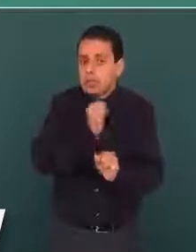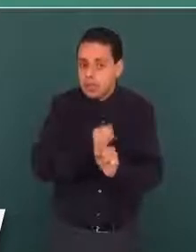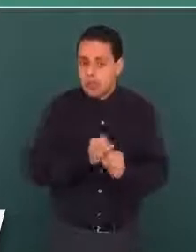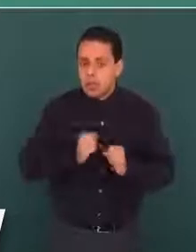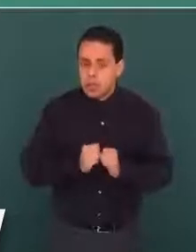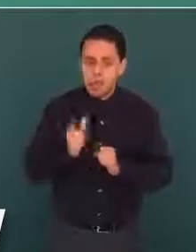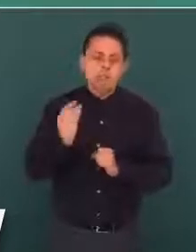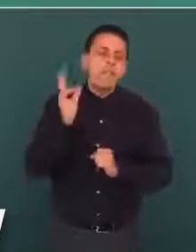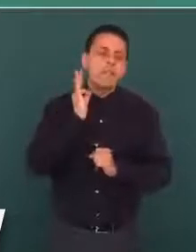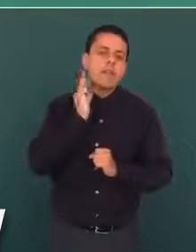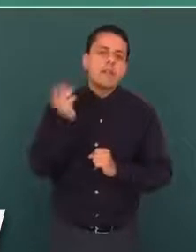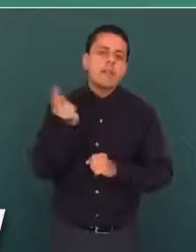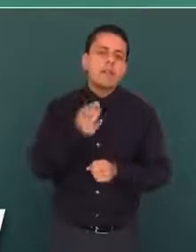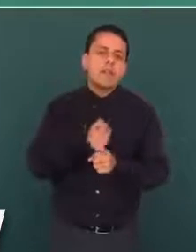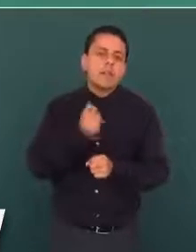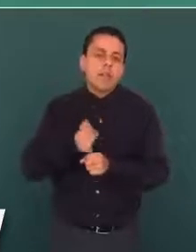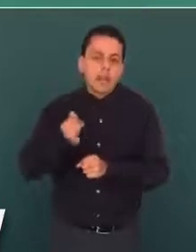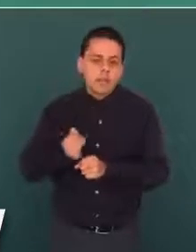fiscalía.